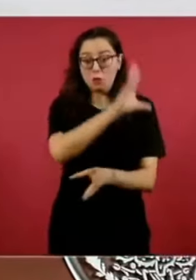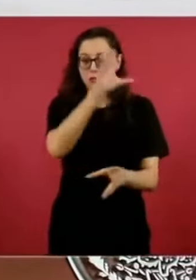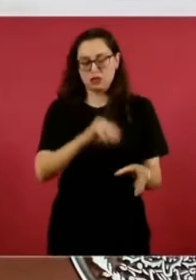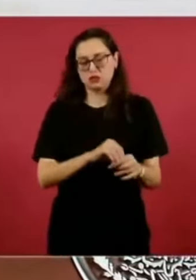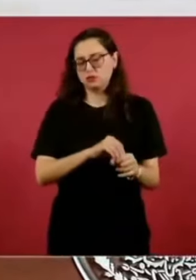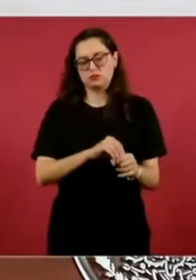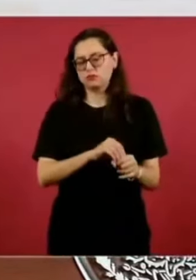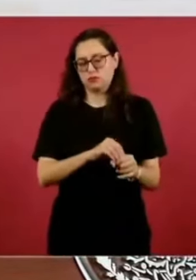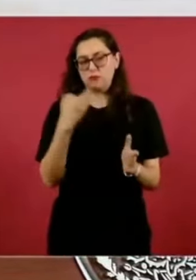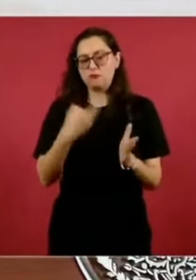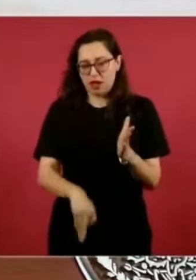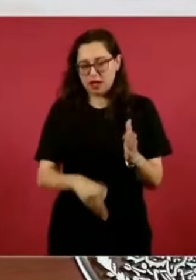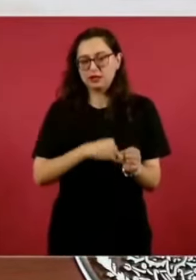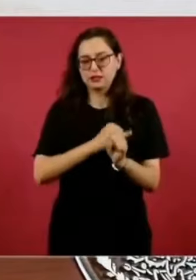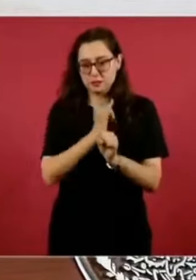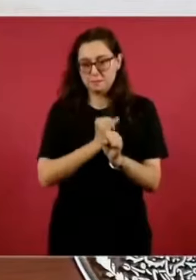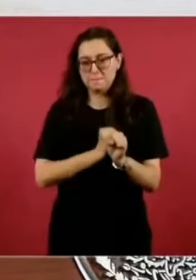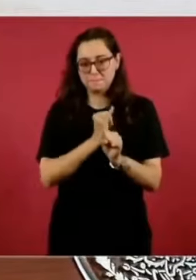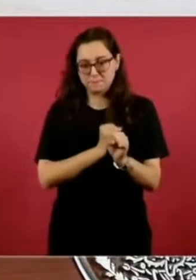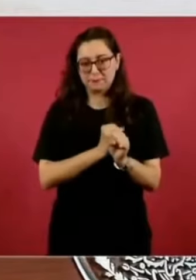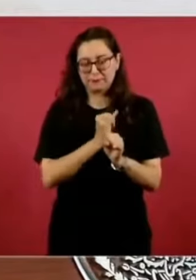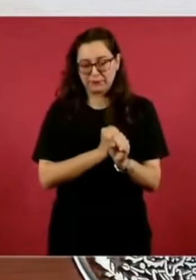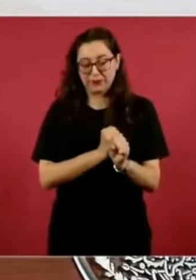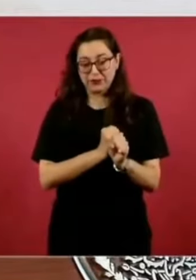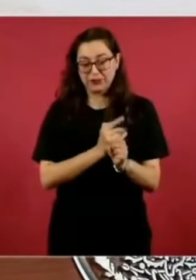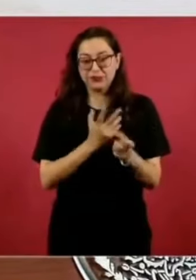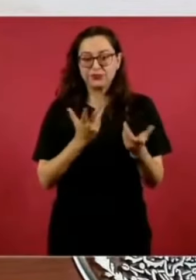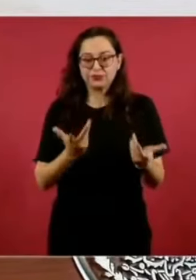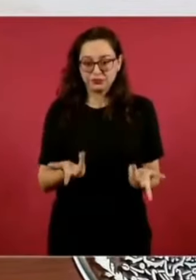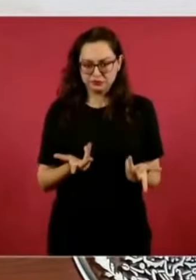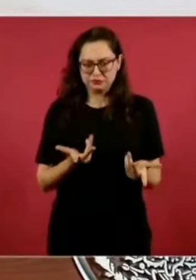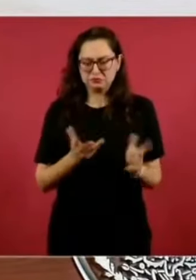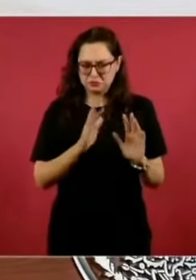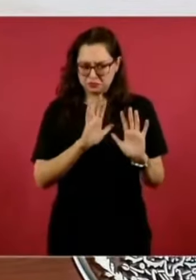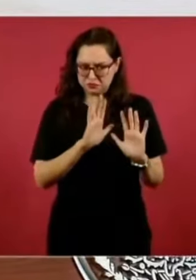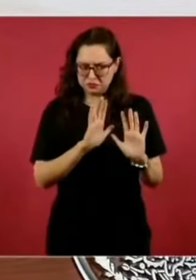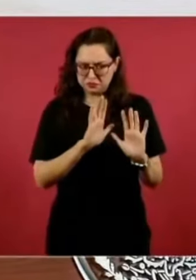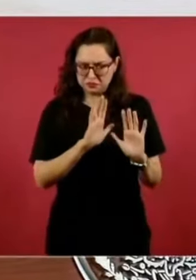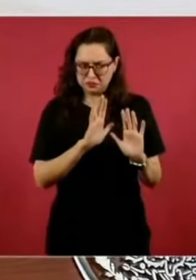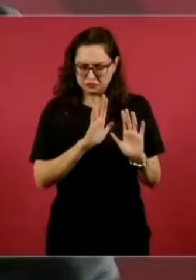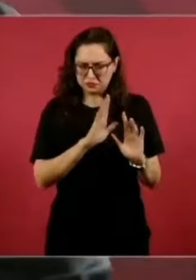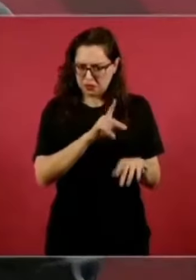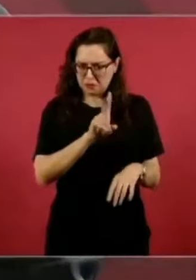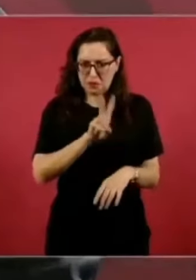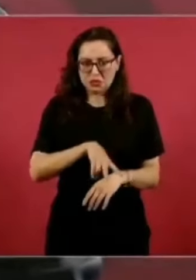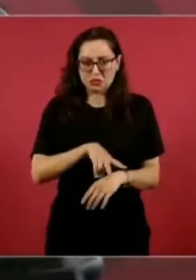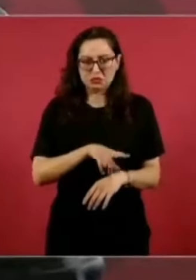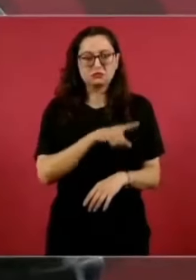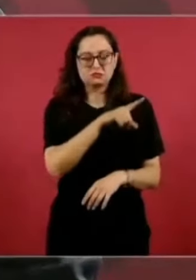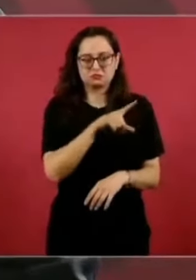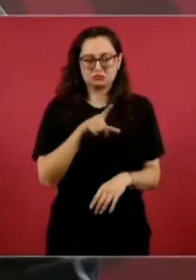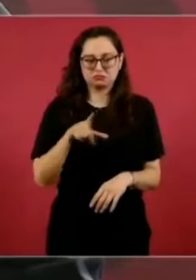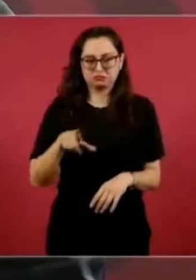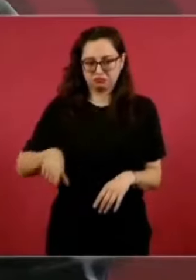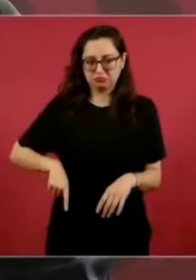O sea, sin restar méritos a la acción